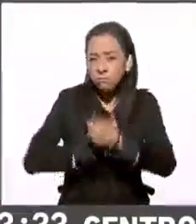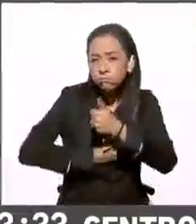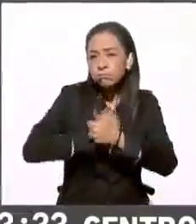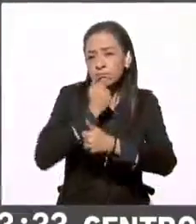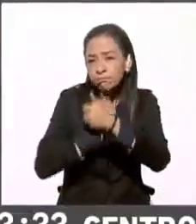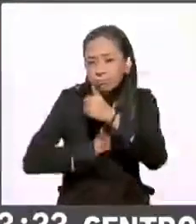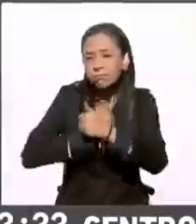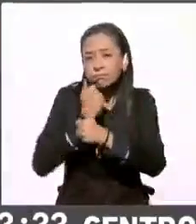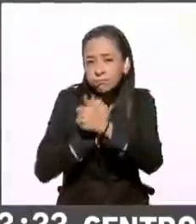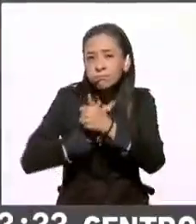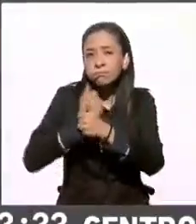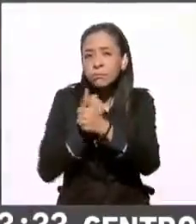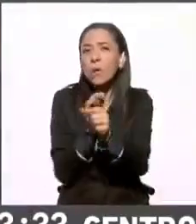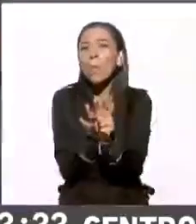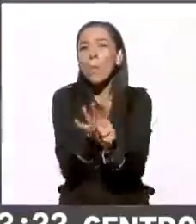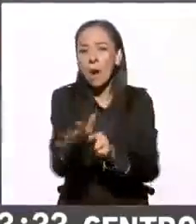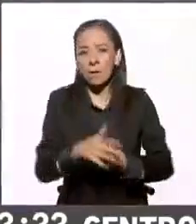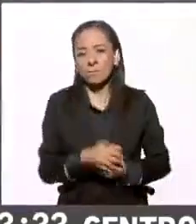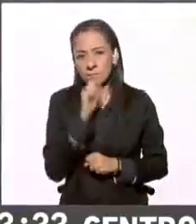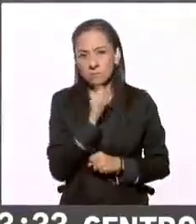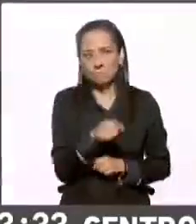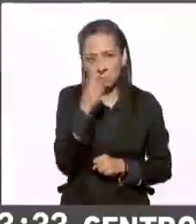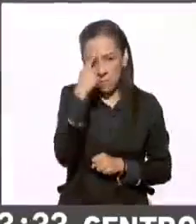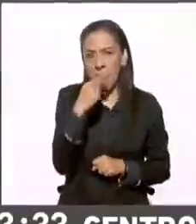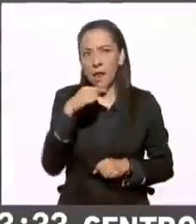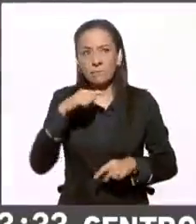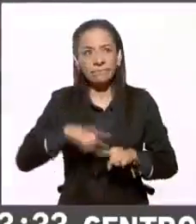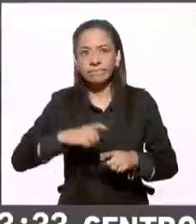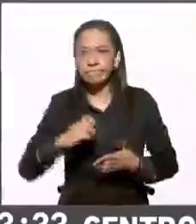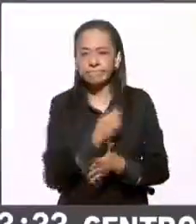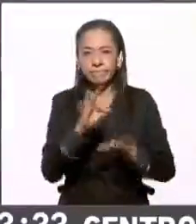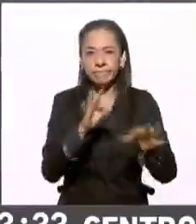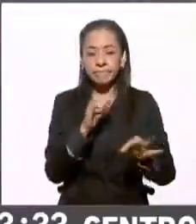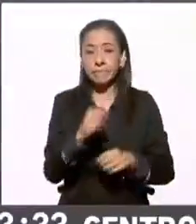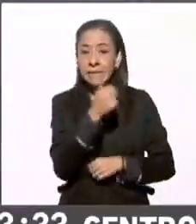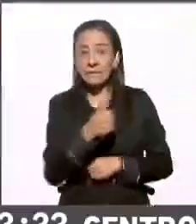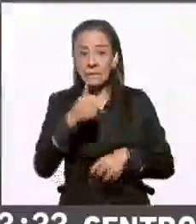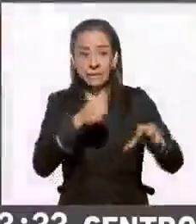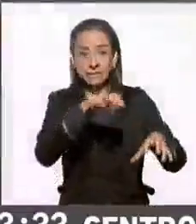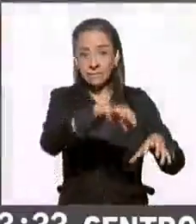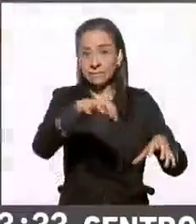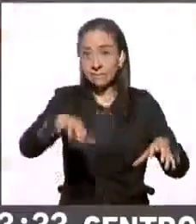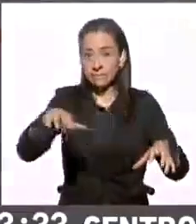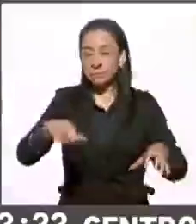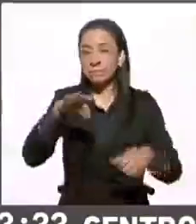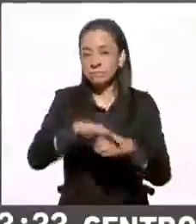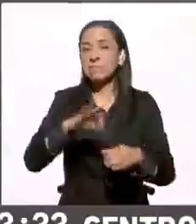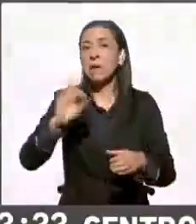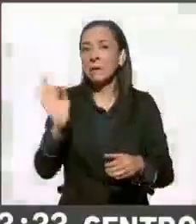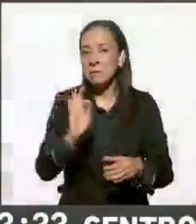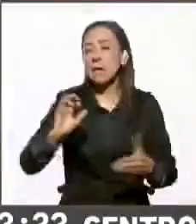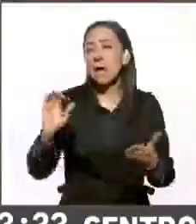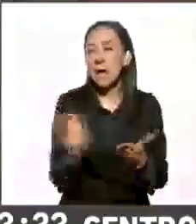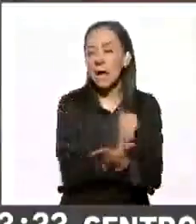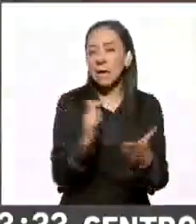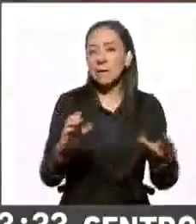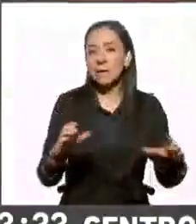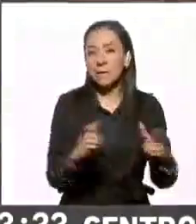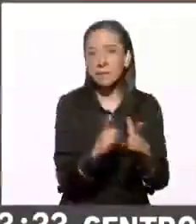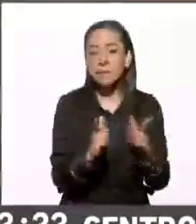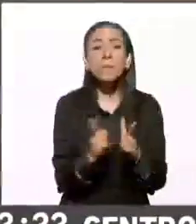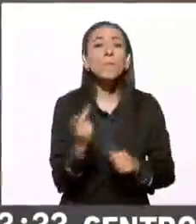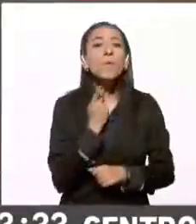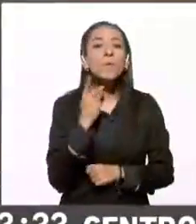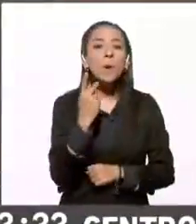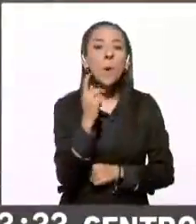elección, seis distritos electorales los ganaría el PAN, estamos hablando